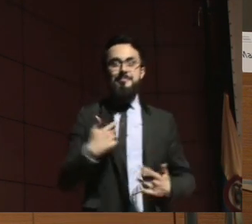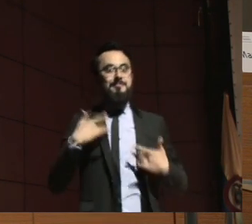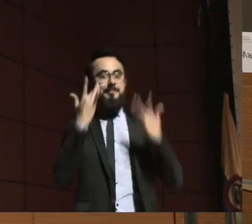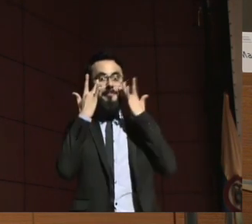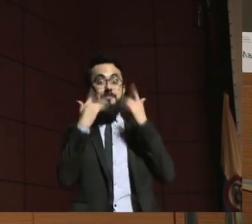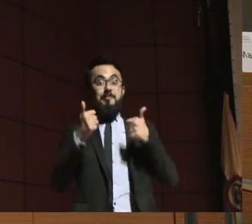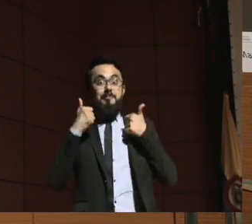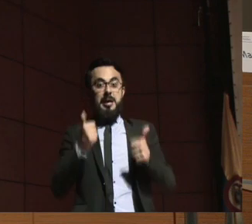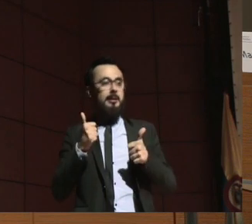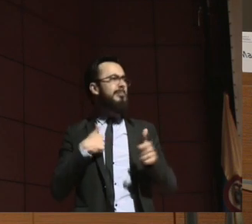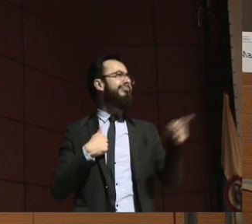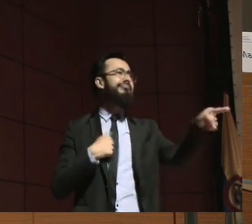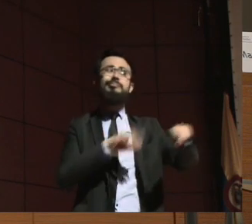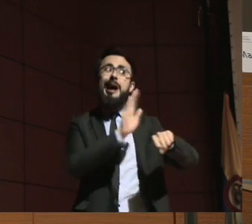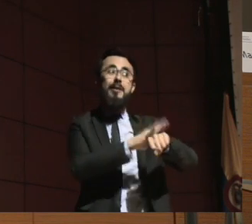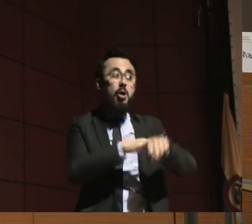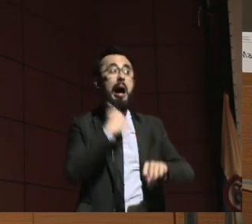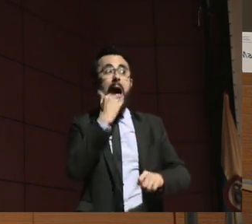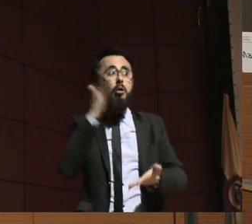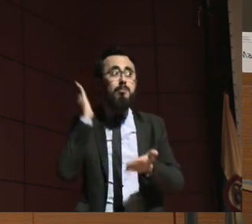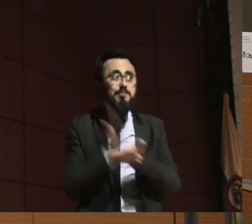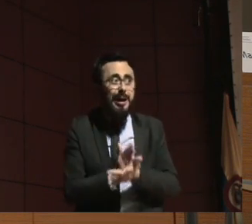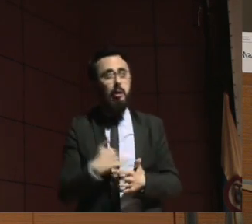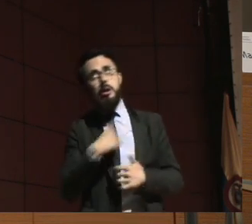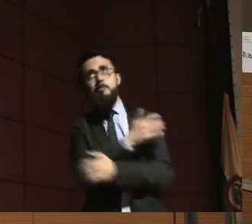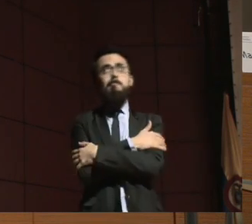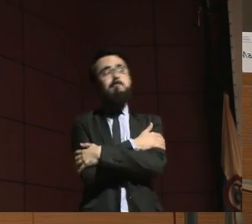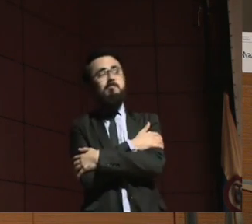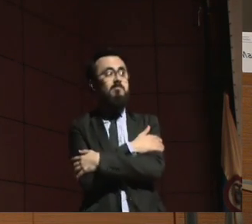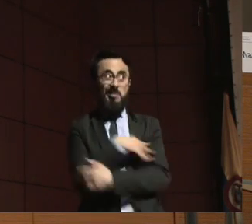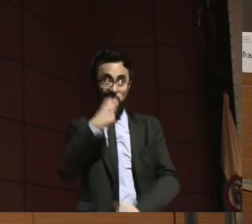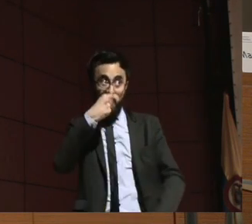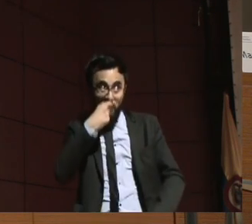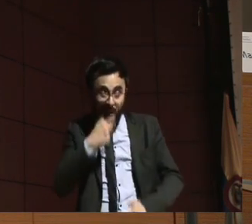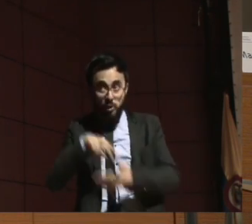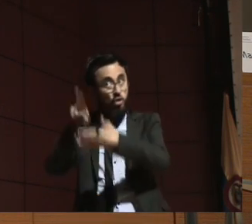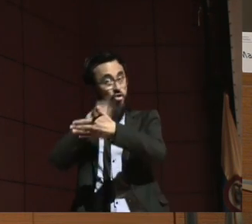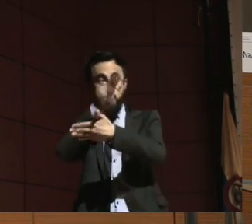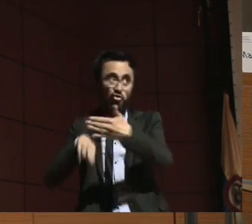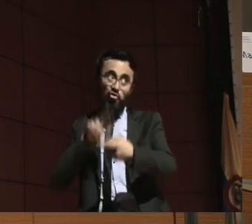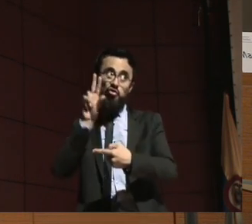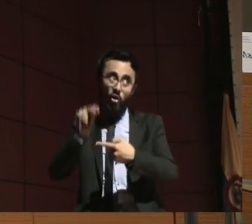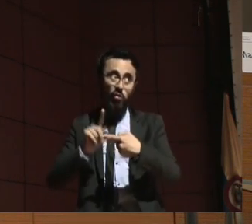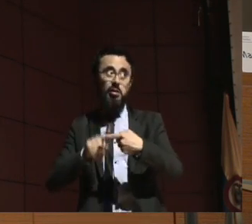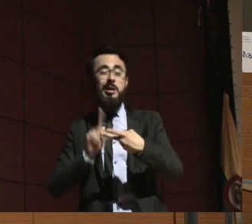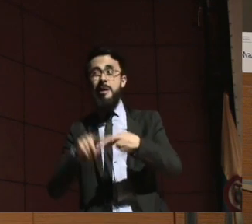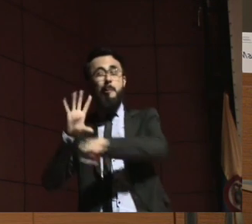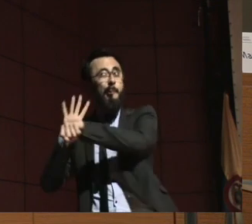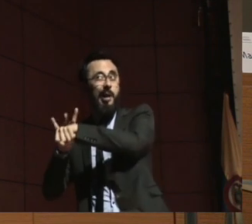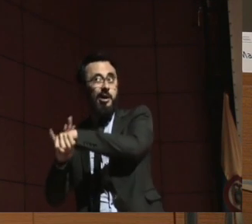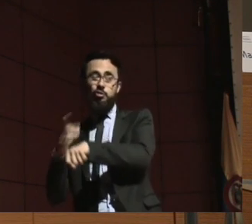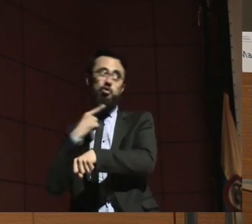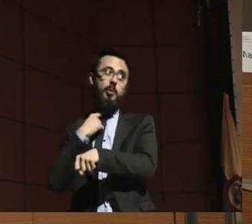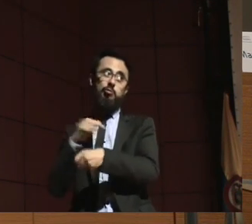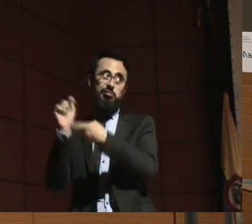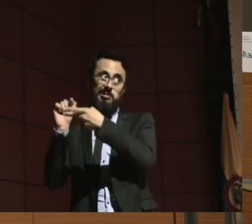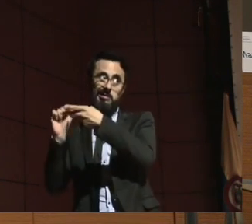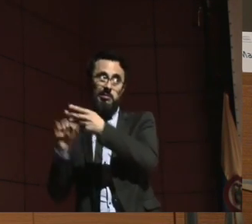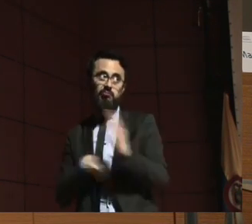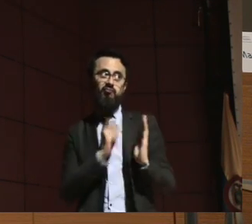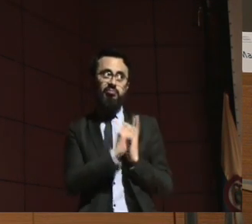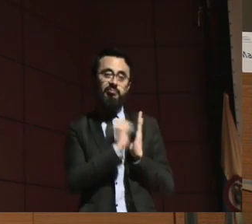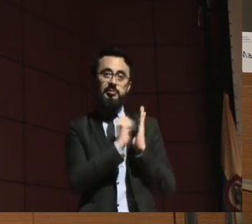me puede tratar este médico. Y si este médico no está, entonces este otro o esta otra. Ahora, en caso de que yo tenga una crisis, por favor,